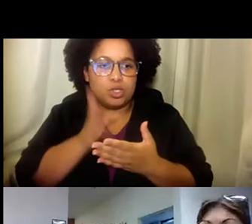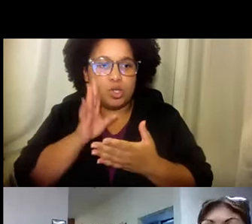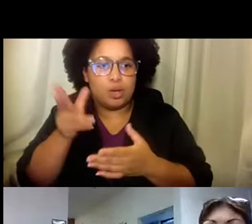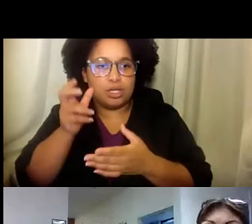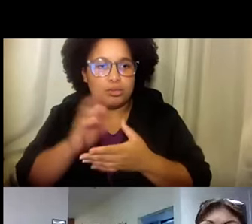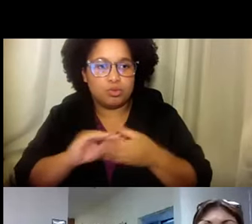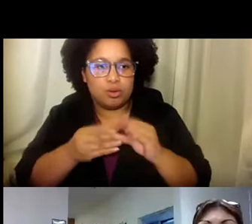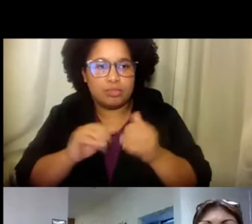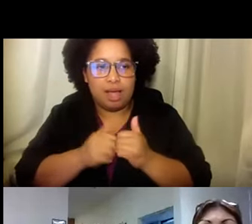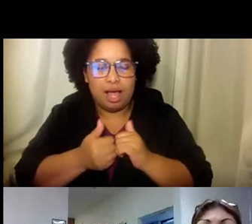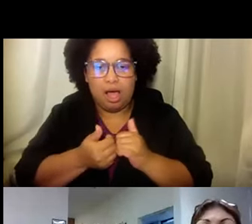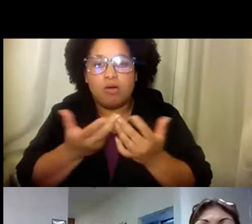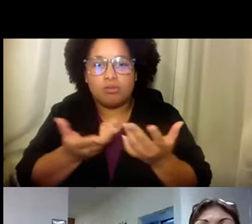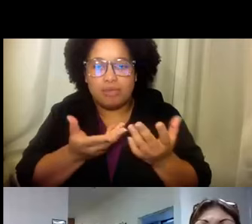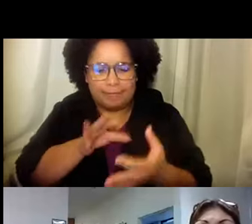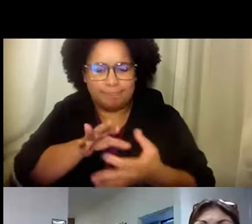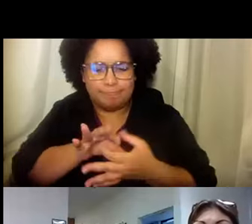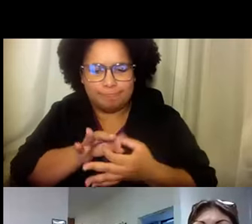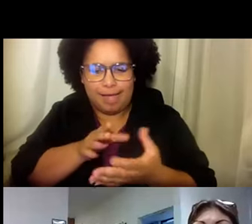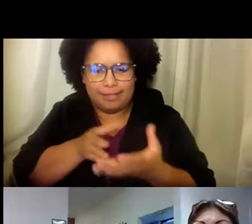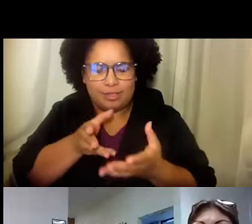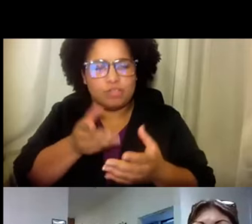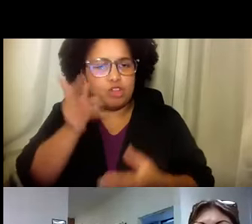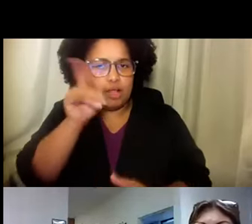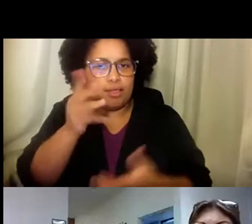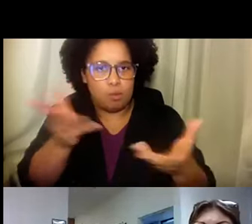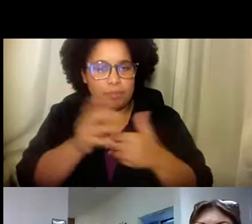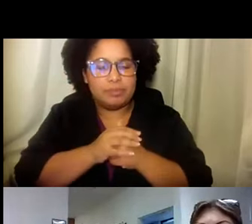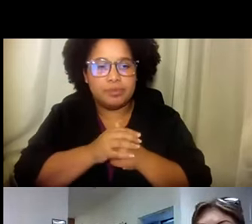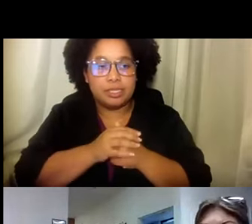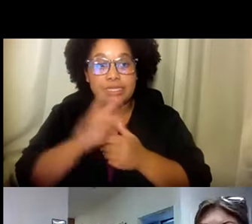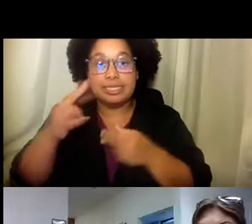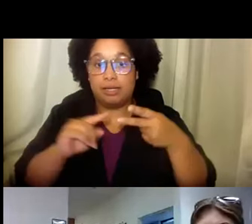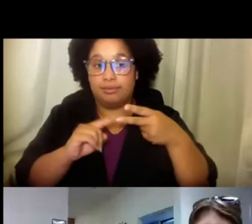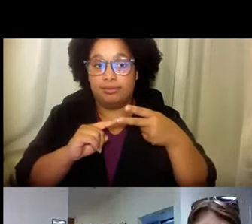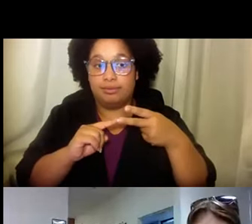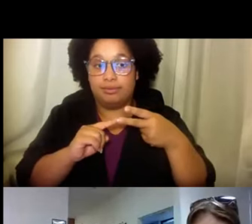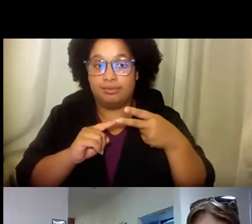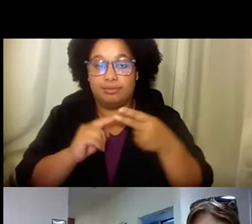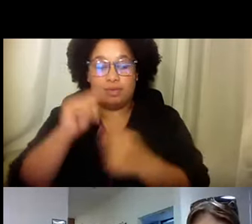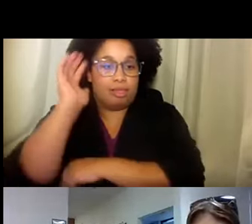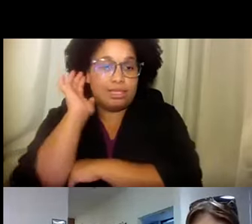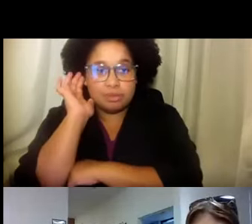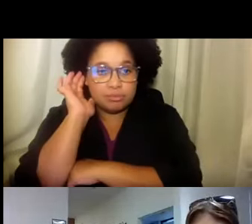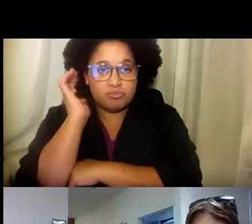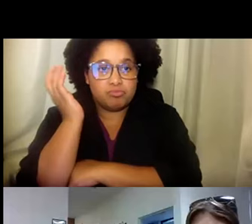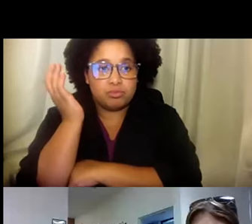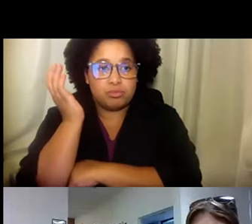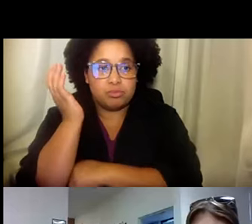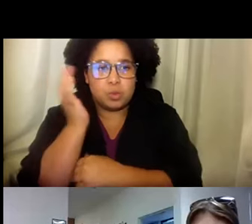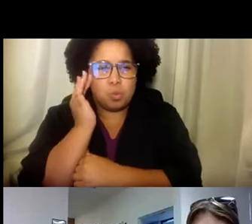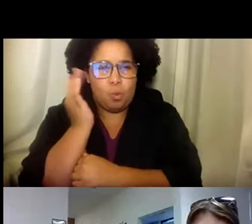excelentísimo. Porque van a escuchar varias historias de cómo eso toma lugar. Y lo segundo, quiero que